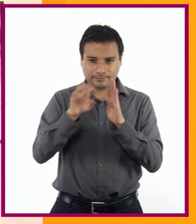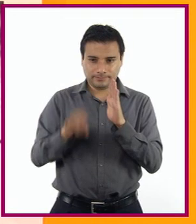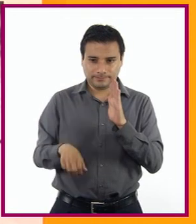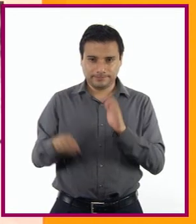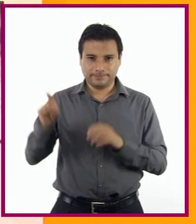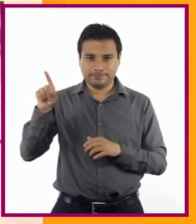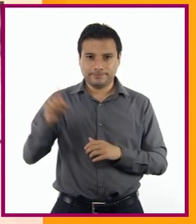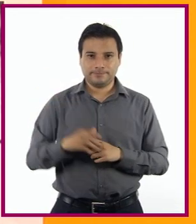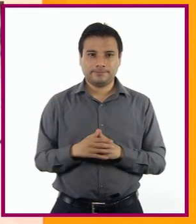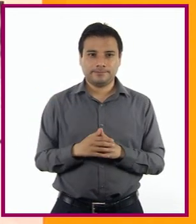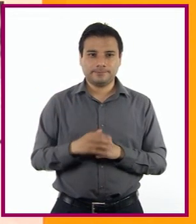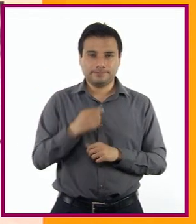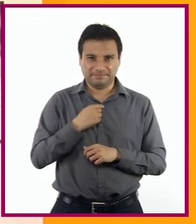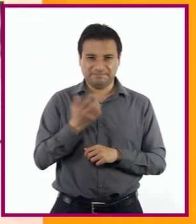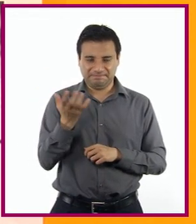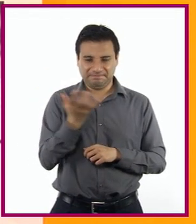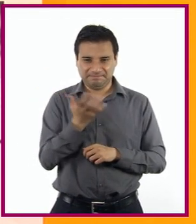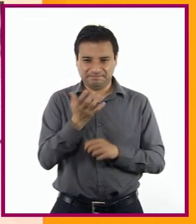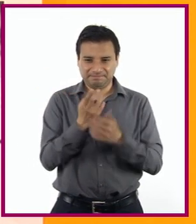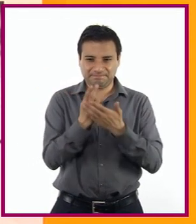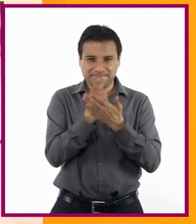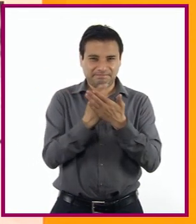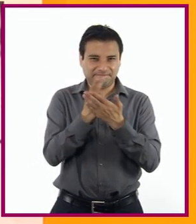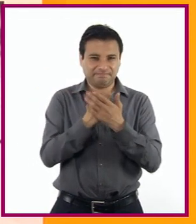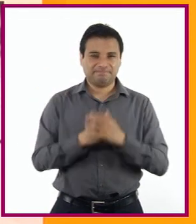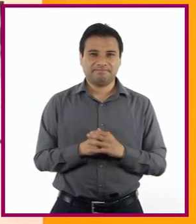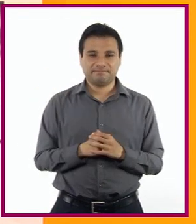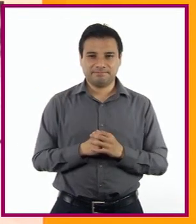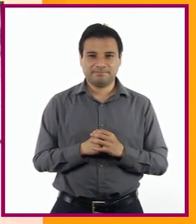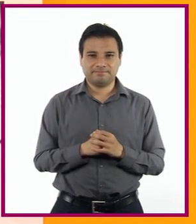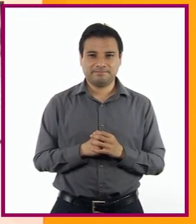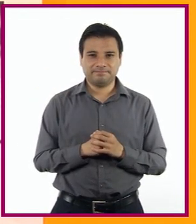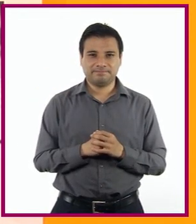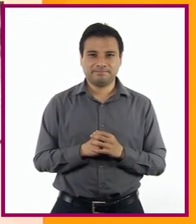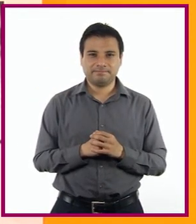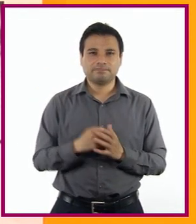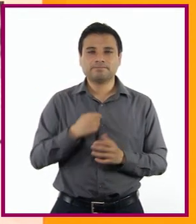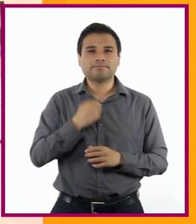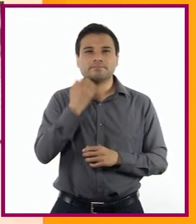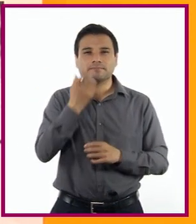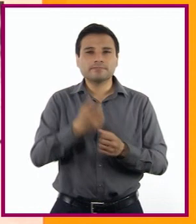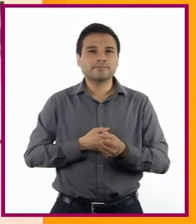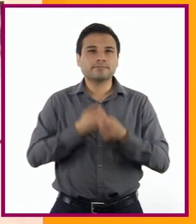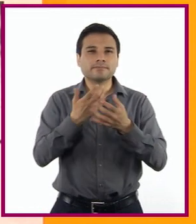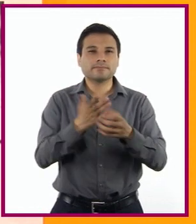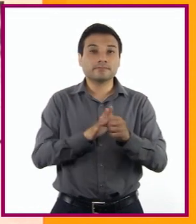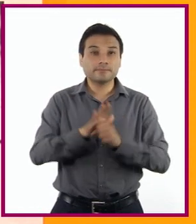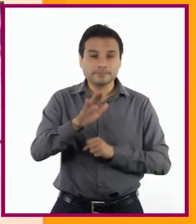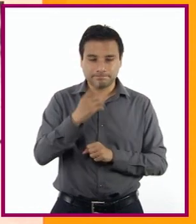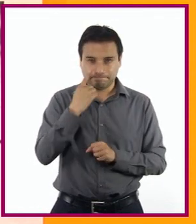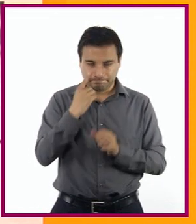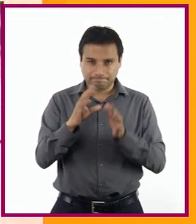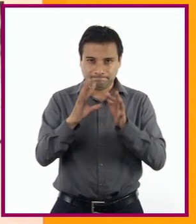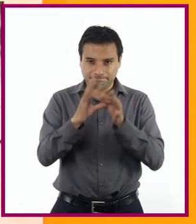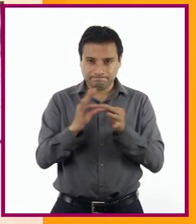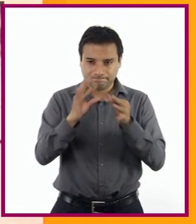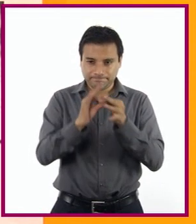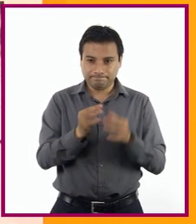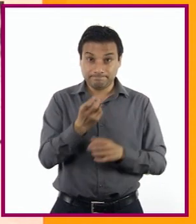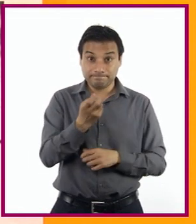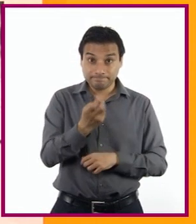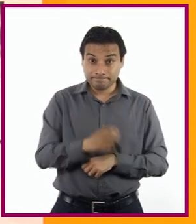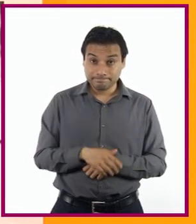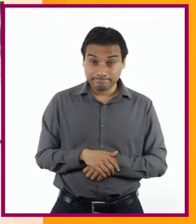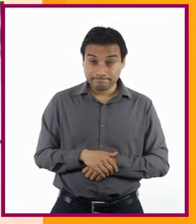Es el que hice a partir de lo que vimos Y lo que me gustaría expresar Muy bien De hecho Ese es uno de los